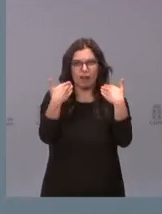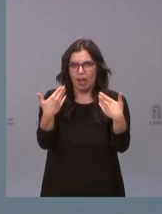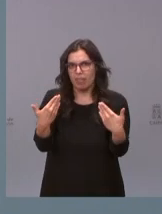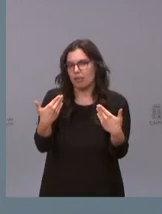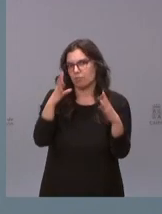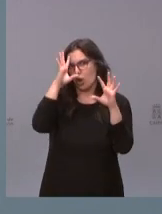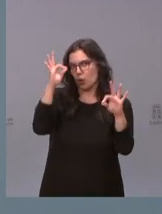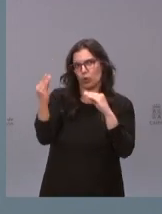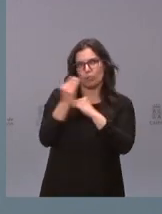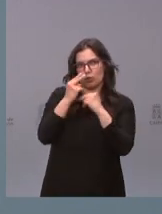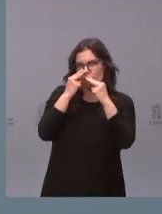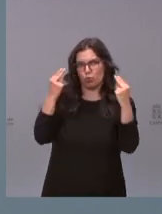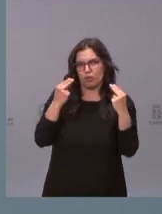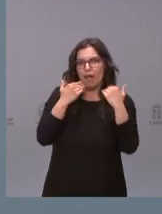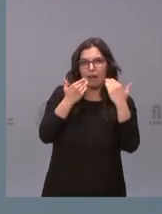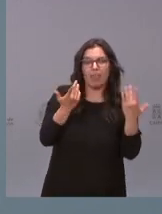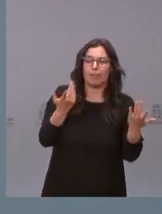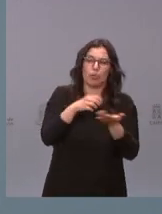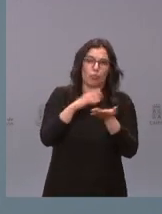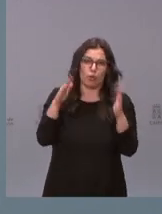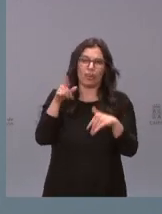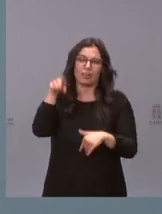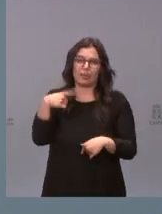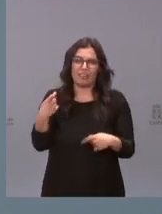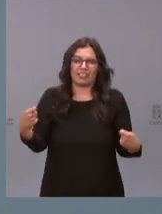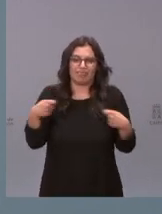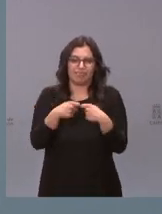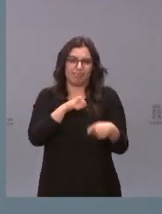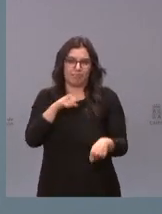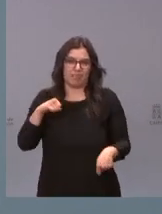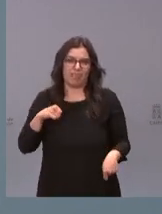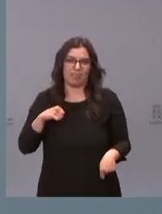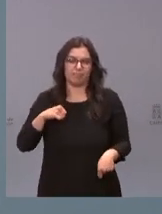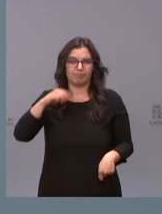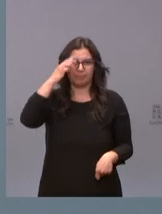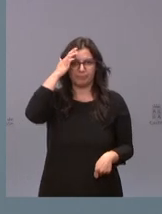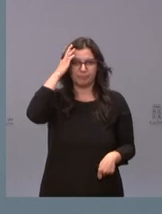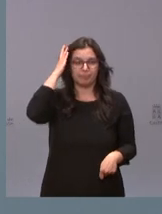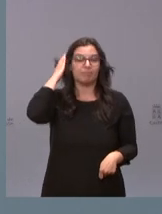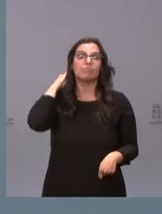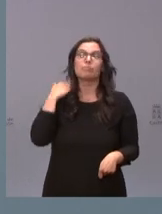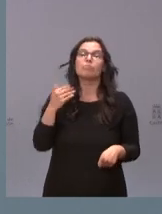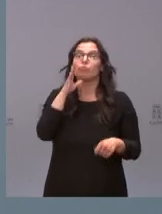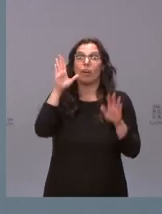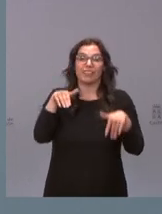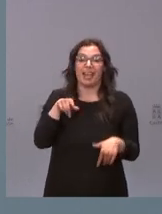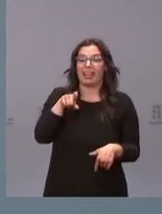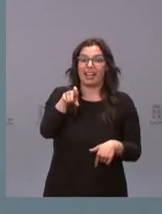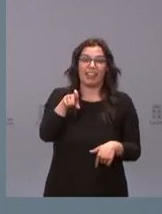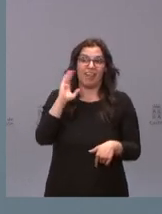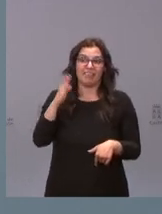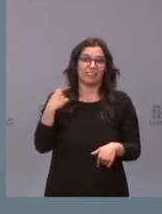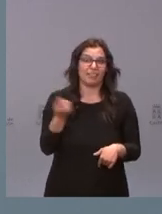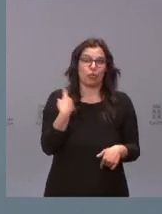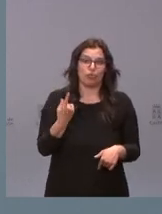inversión pública, pero qué duda cabe que también es necesaria la inversión privada porque al fin y al cabo el cáncer nos va a atacar